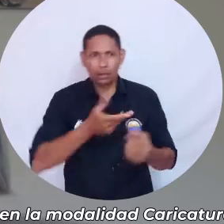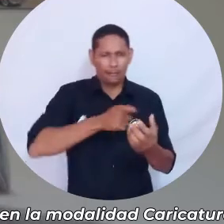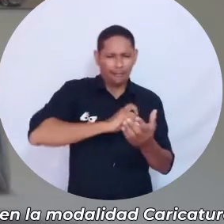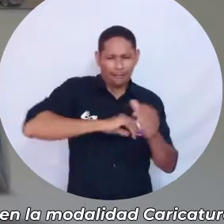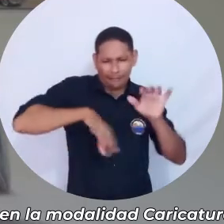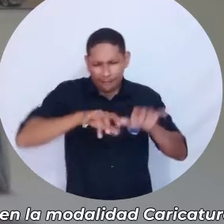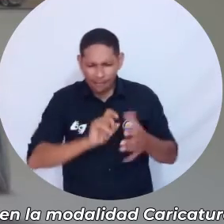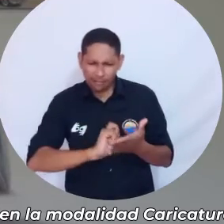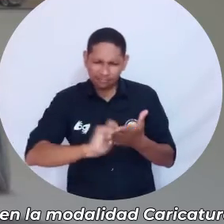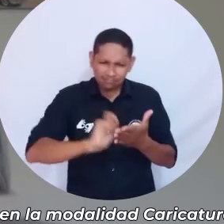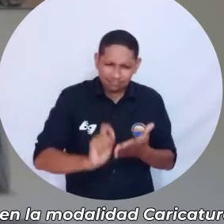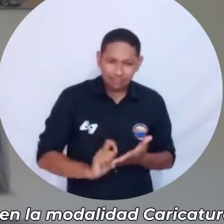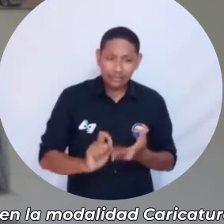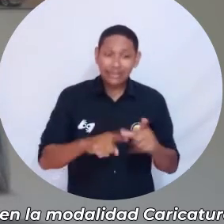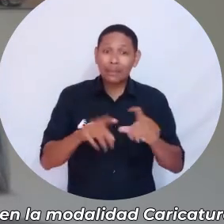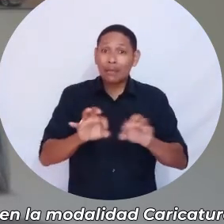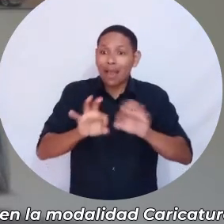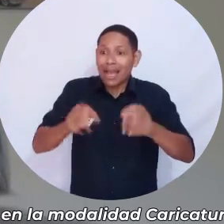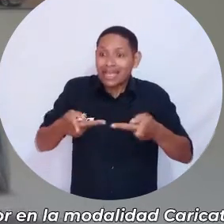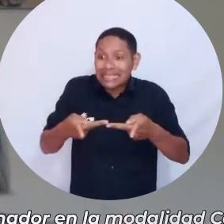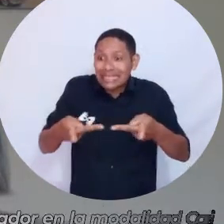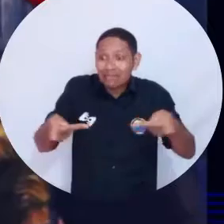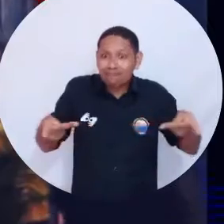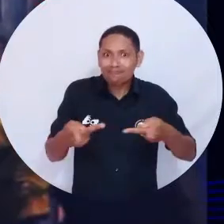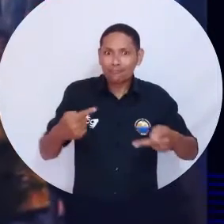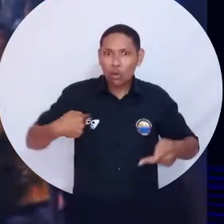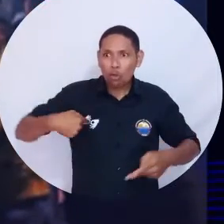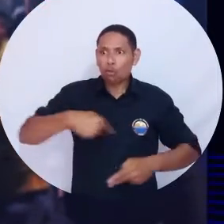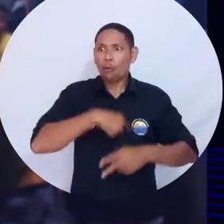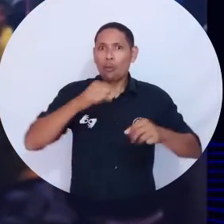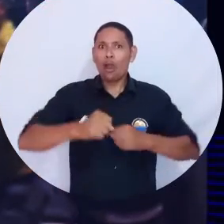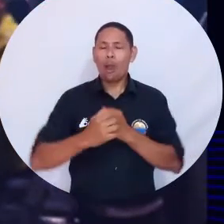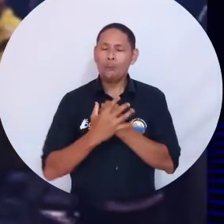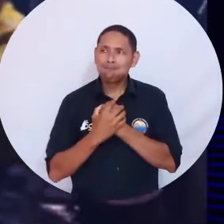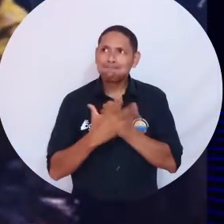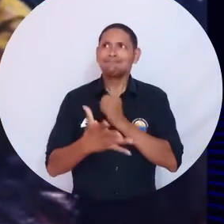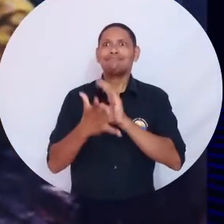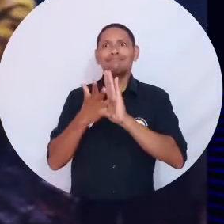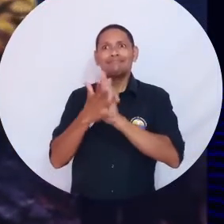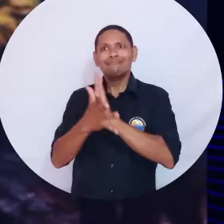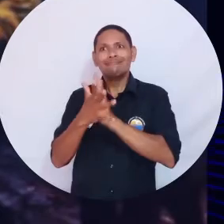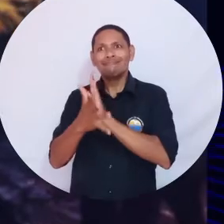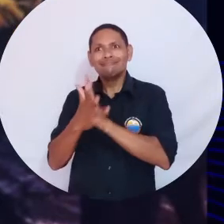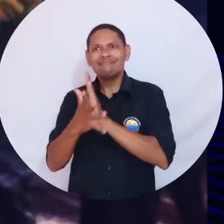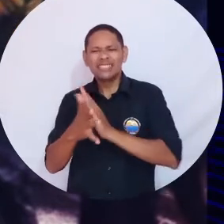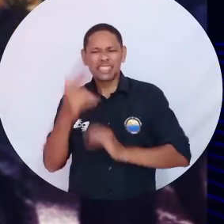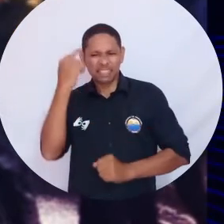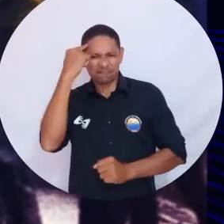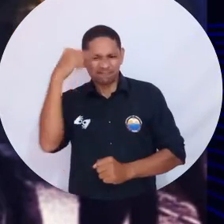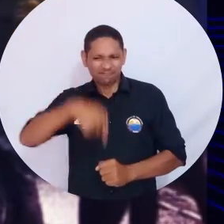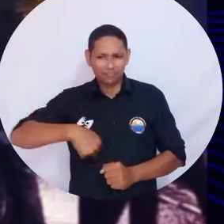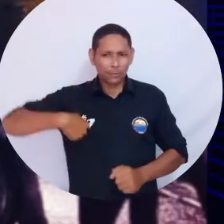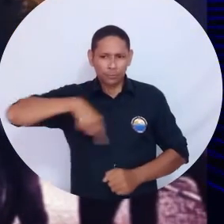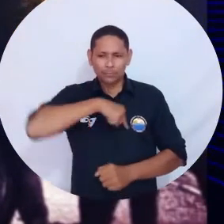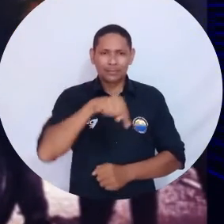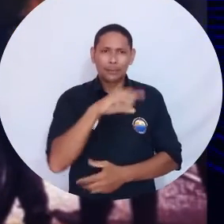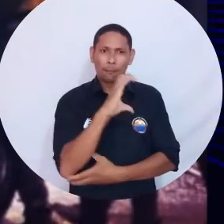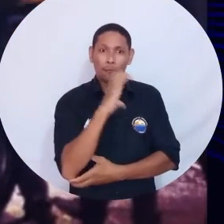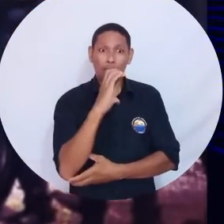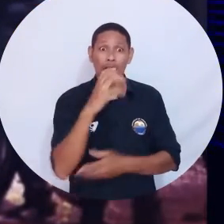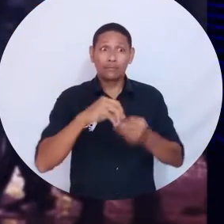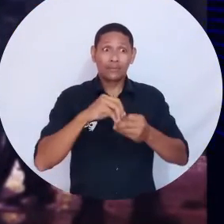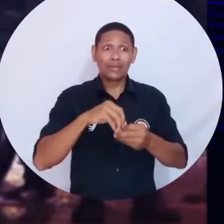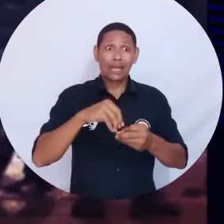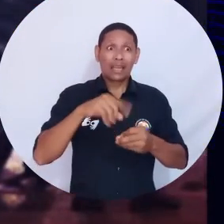sino que también dan ese espacio para que podamos mostrar lo que pensamos sobre la situación de Colombia. La